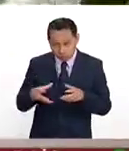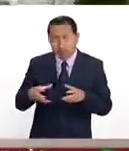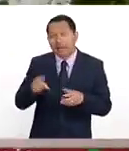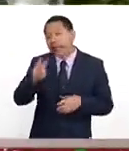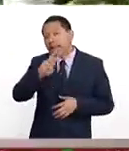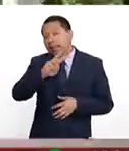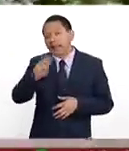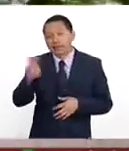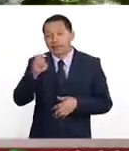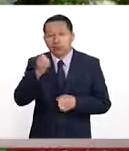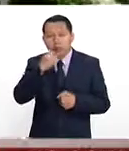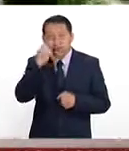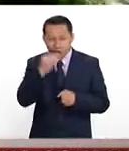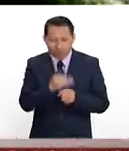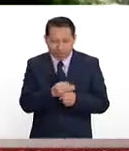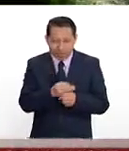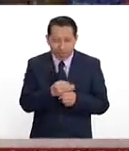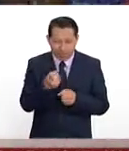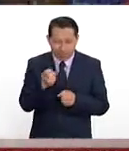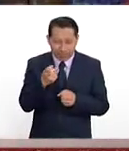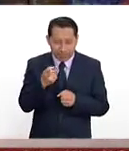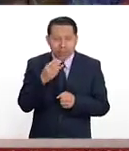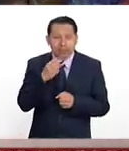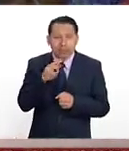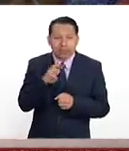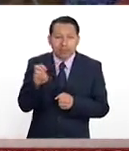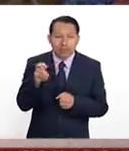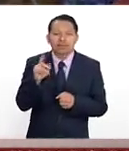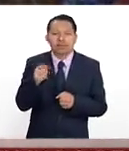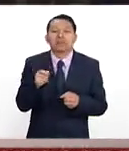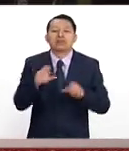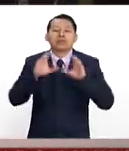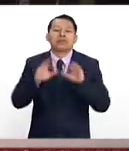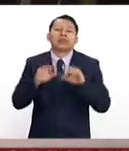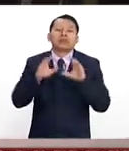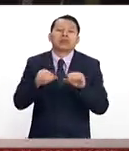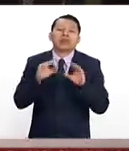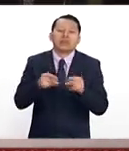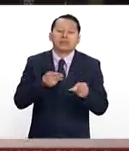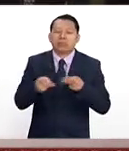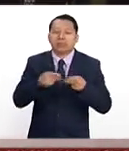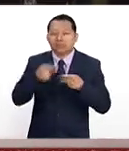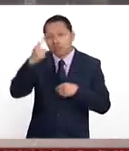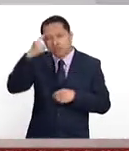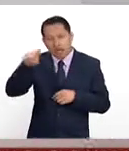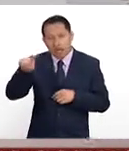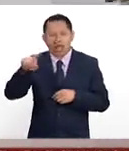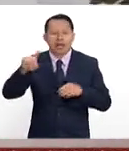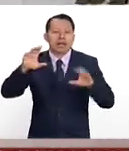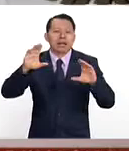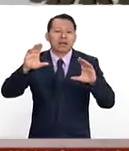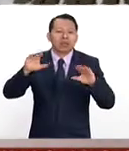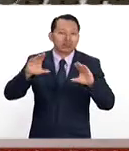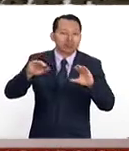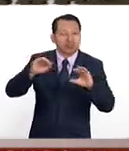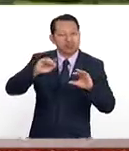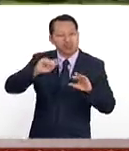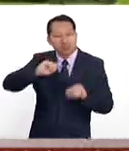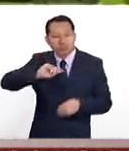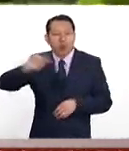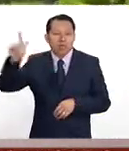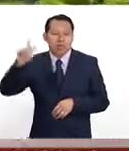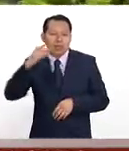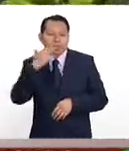estudiantes de esta población total los estamos preparando en altos estándares de capacitación, de manera